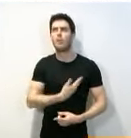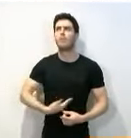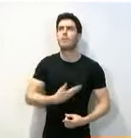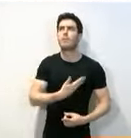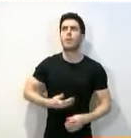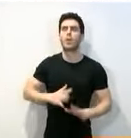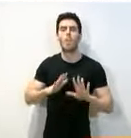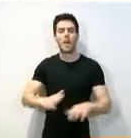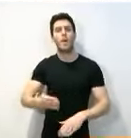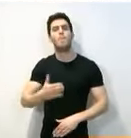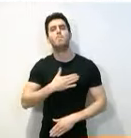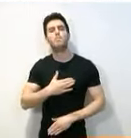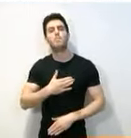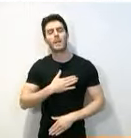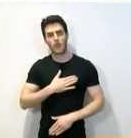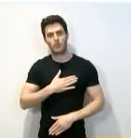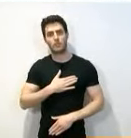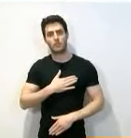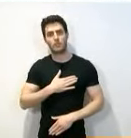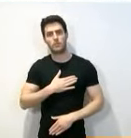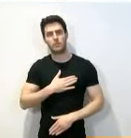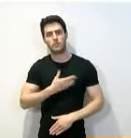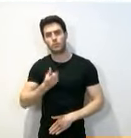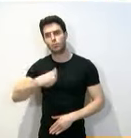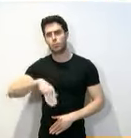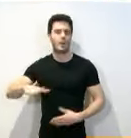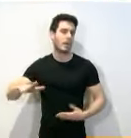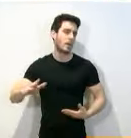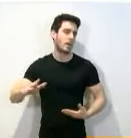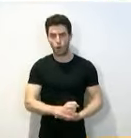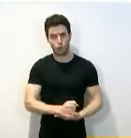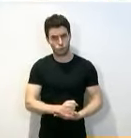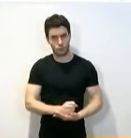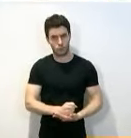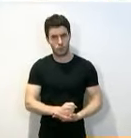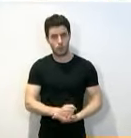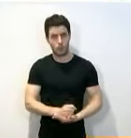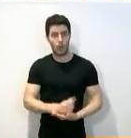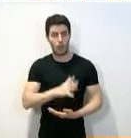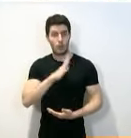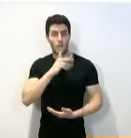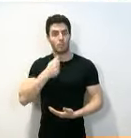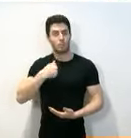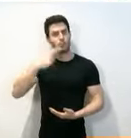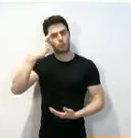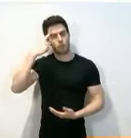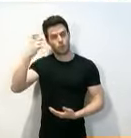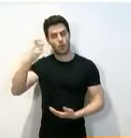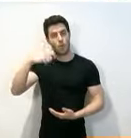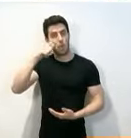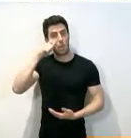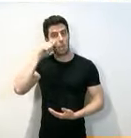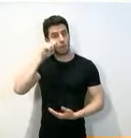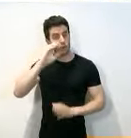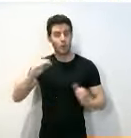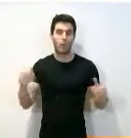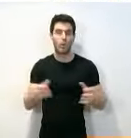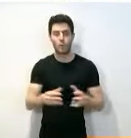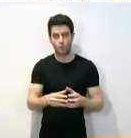una patria de todos. Y, en ese sentido, creo que los museos, en su conjunto,